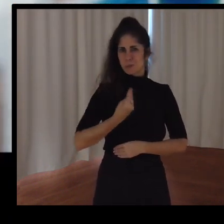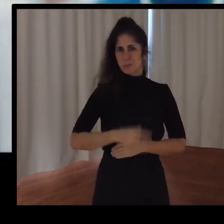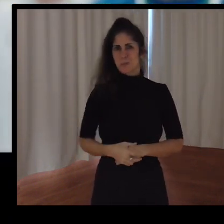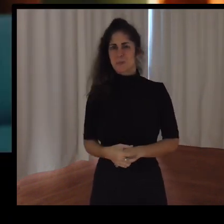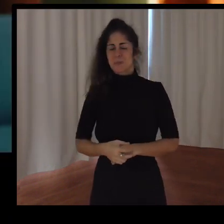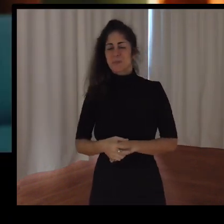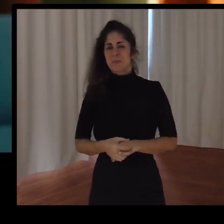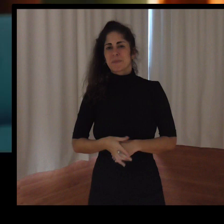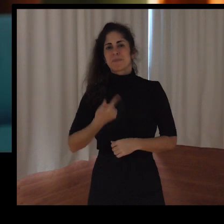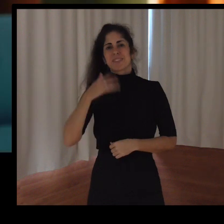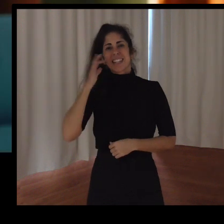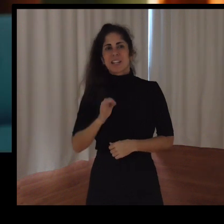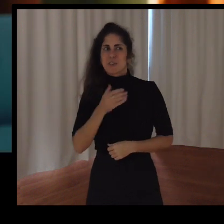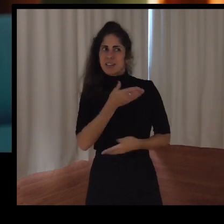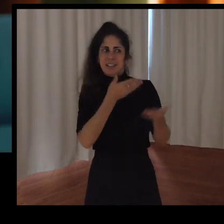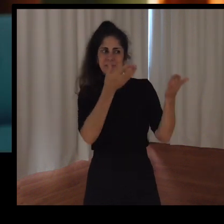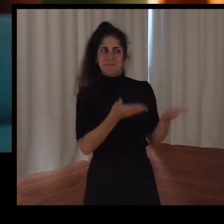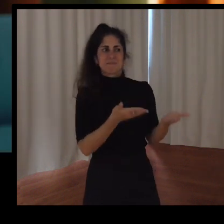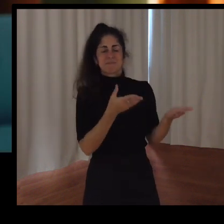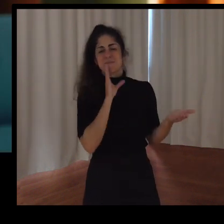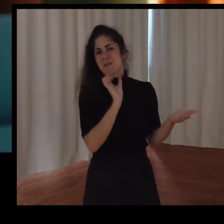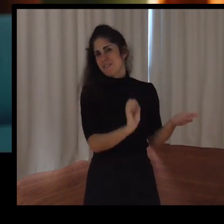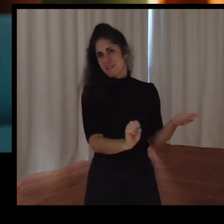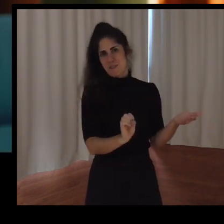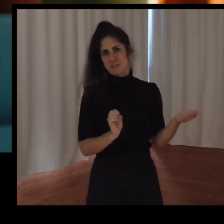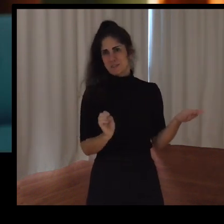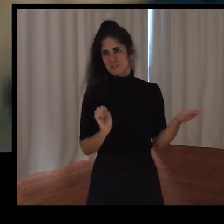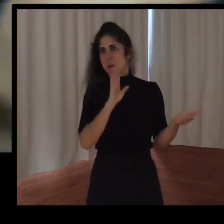toda madre quisiera tener. Yo hablo por mí, pero es mi hijo.